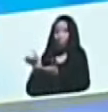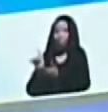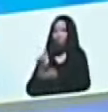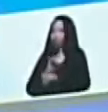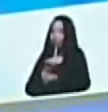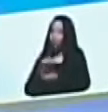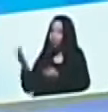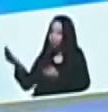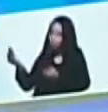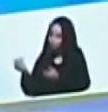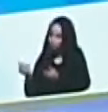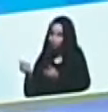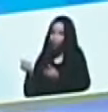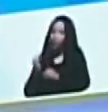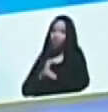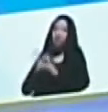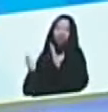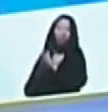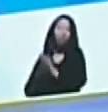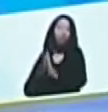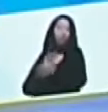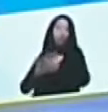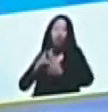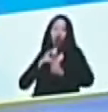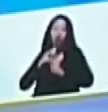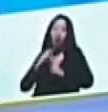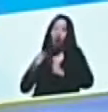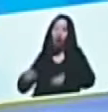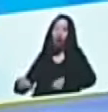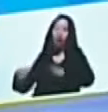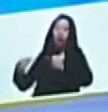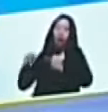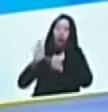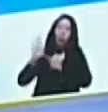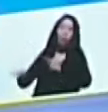pretender exterminar con odio al adversario,